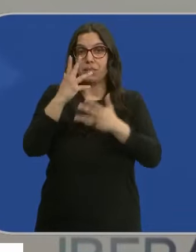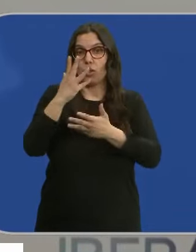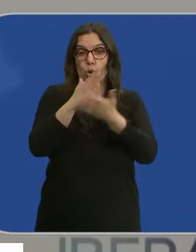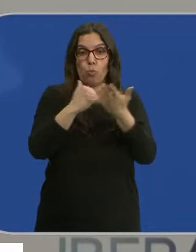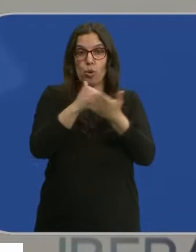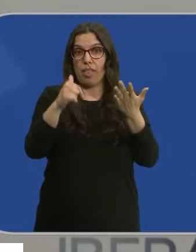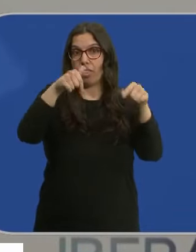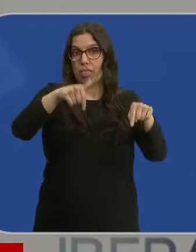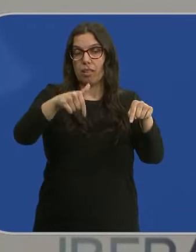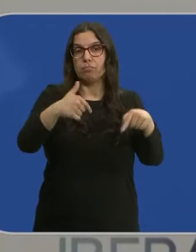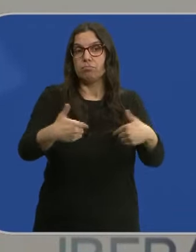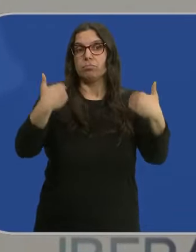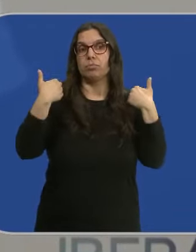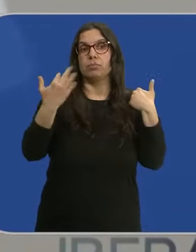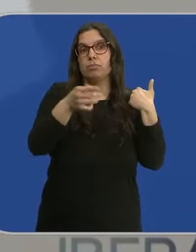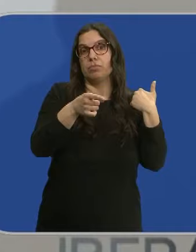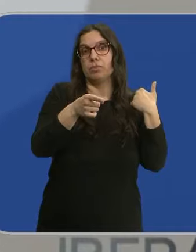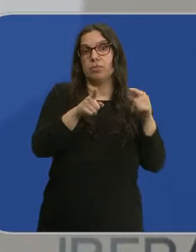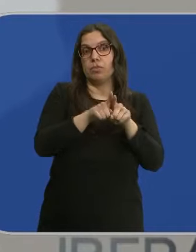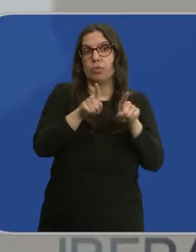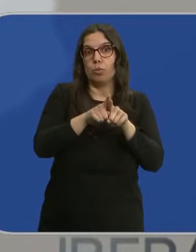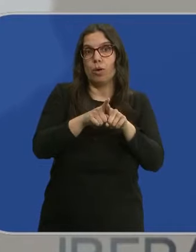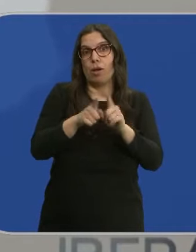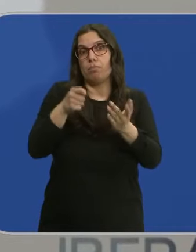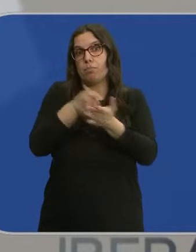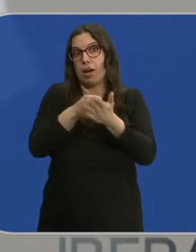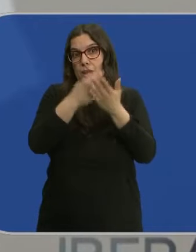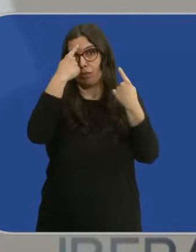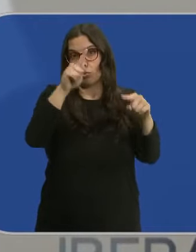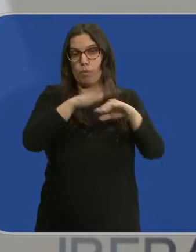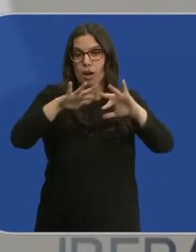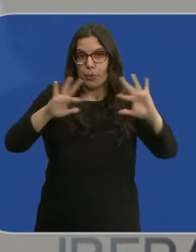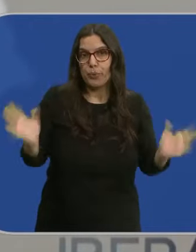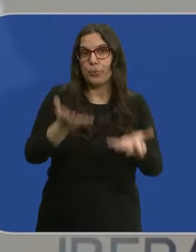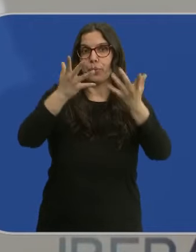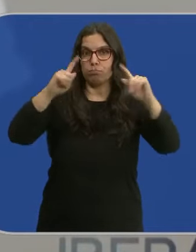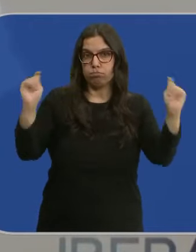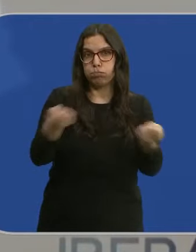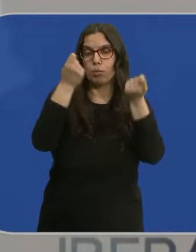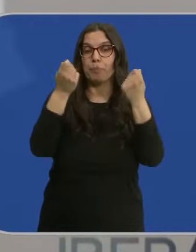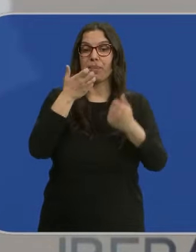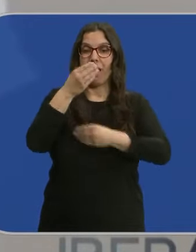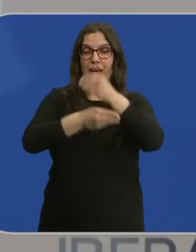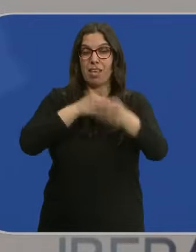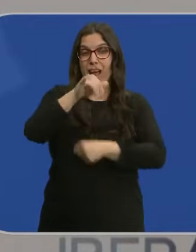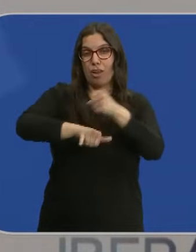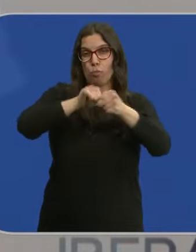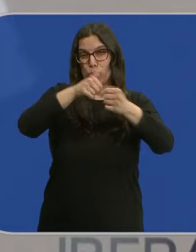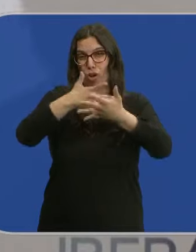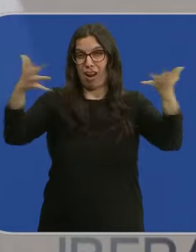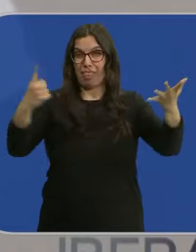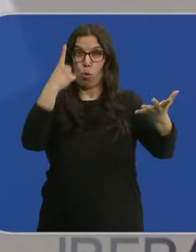autonómica, que al fin y al cabo es el que tiene o va a tener que poner el dinero para hacer esa promoción. La ejecución de un gran aeropuerto